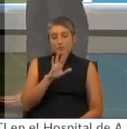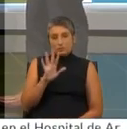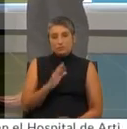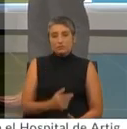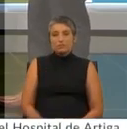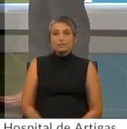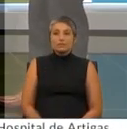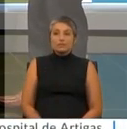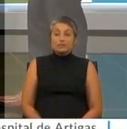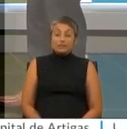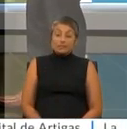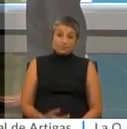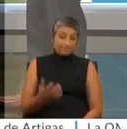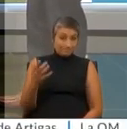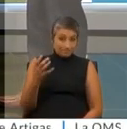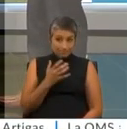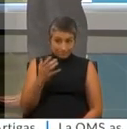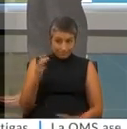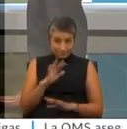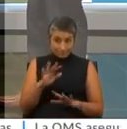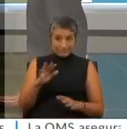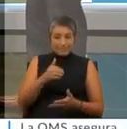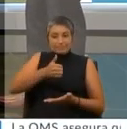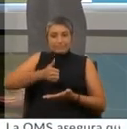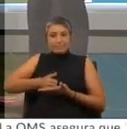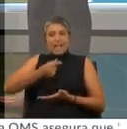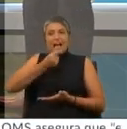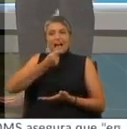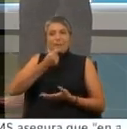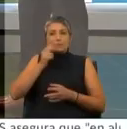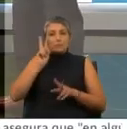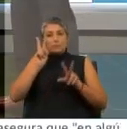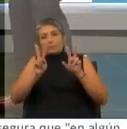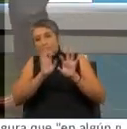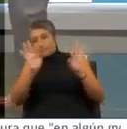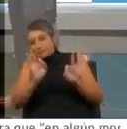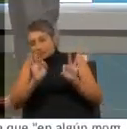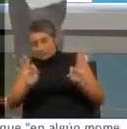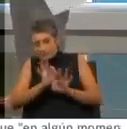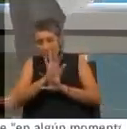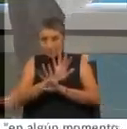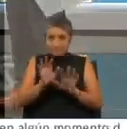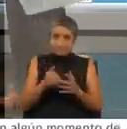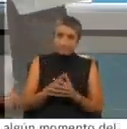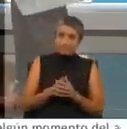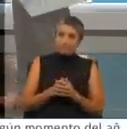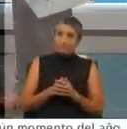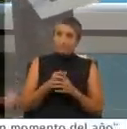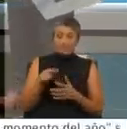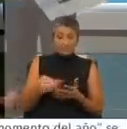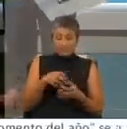cosas terribles. Primero, la posición del árbitro, que no ve absolutamente nada en esta situación. Una situación que fue grave.